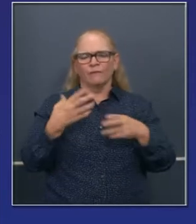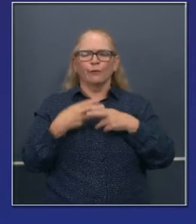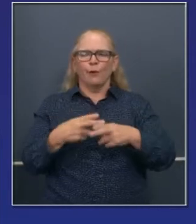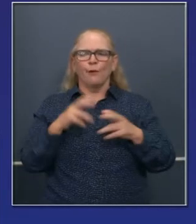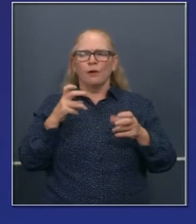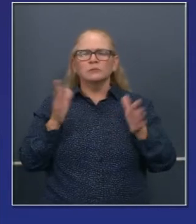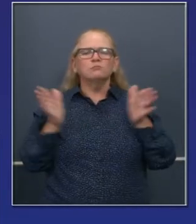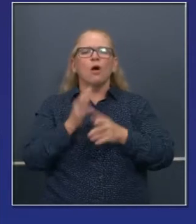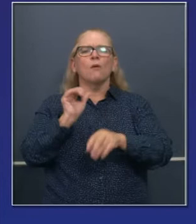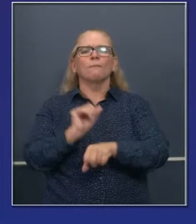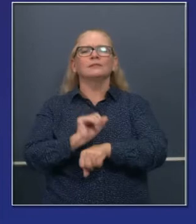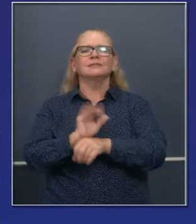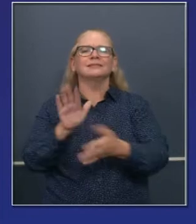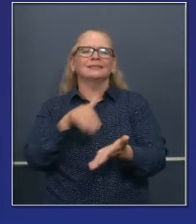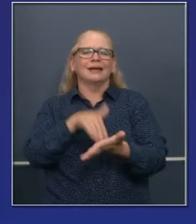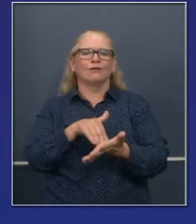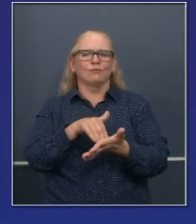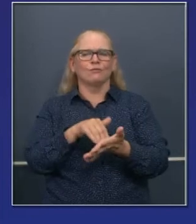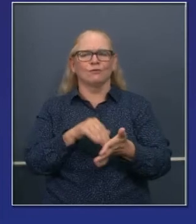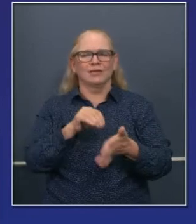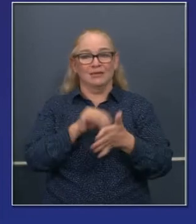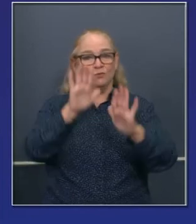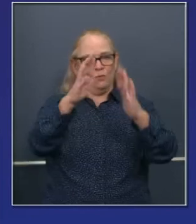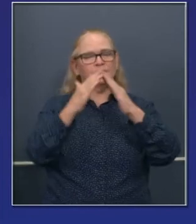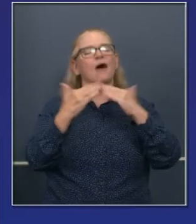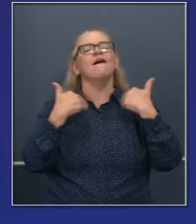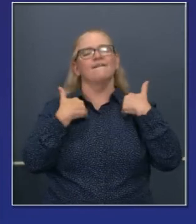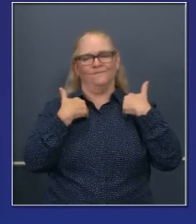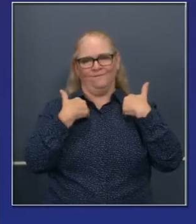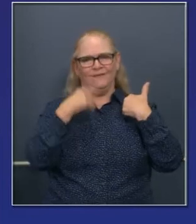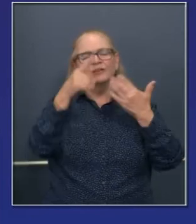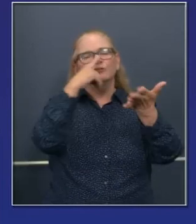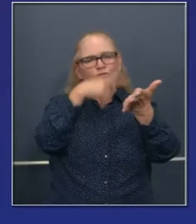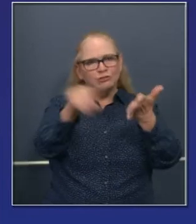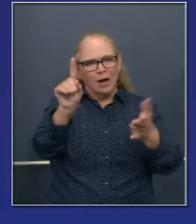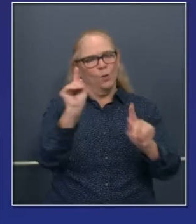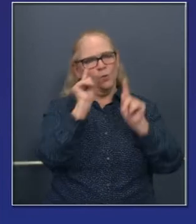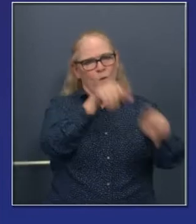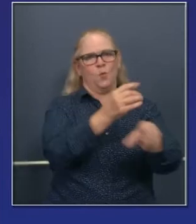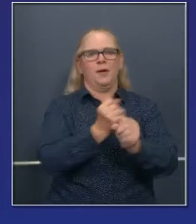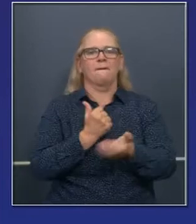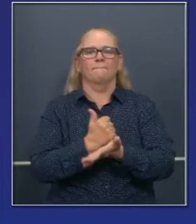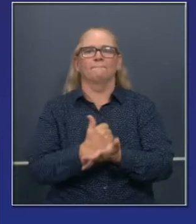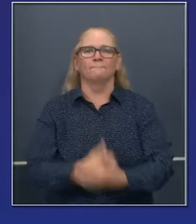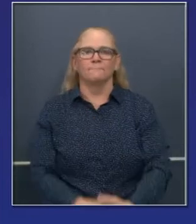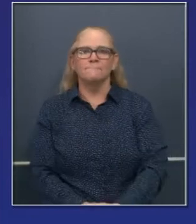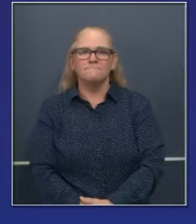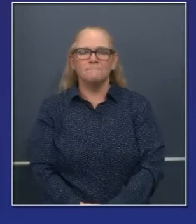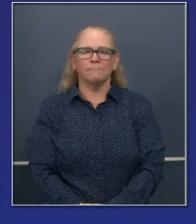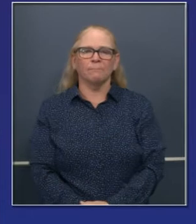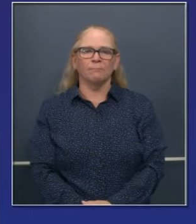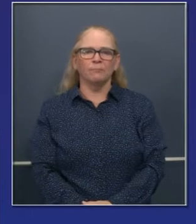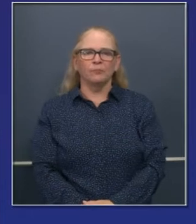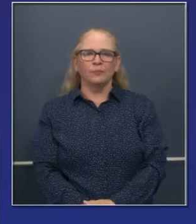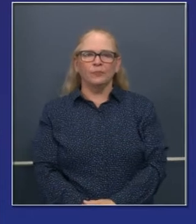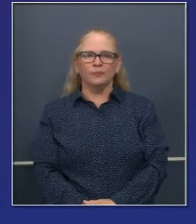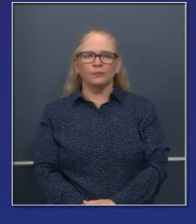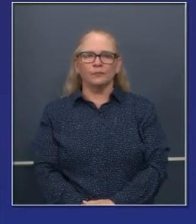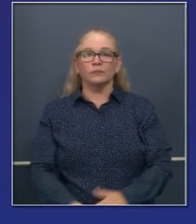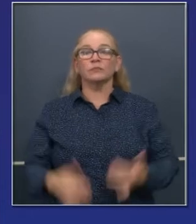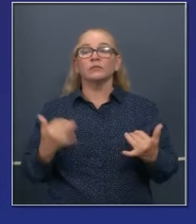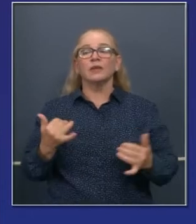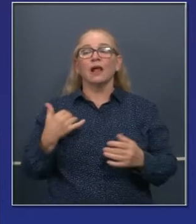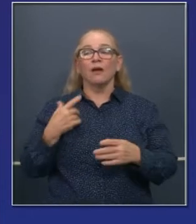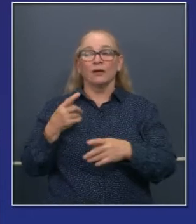negocio, le aliento a que usted vaya a buscar ayuda en la información en su área y en su región. No podemos hablar de negocios sin hablar